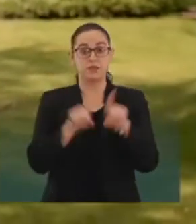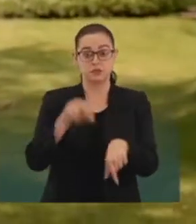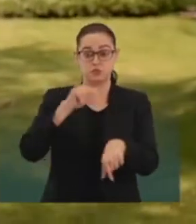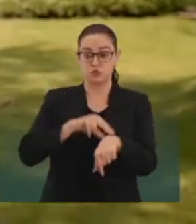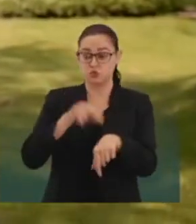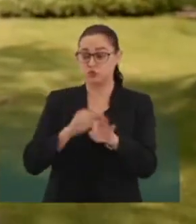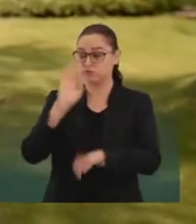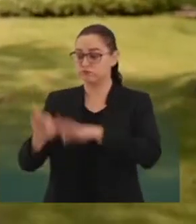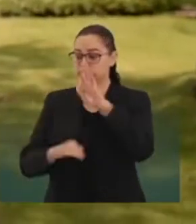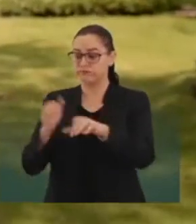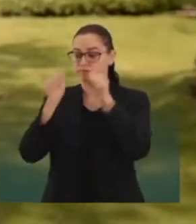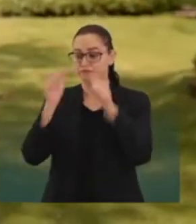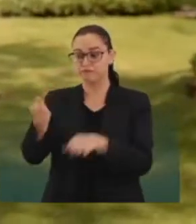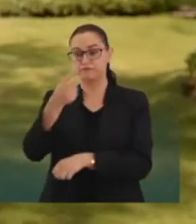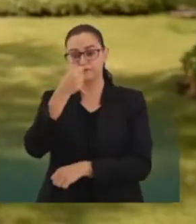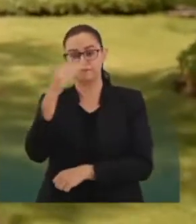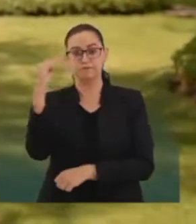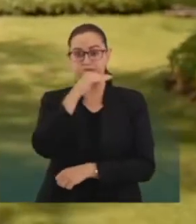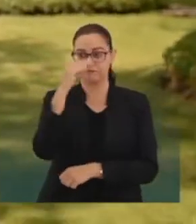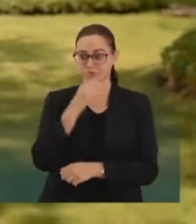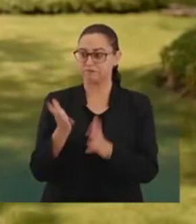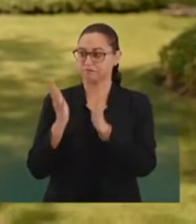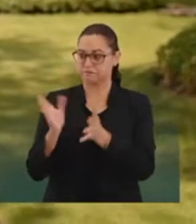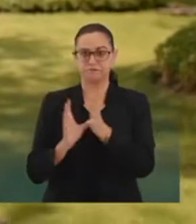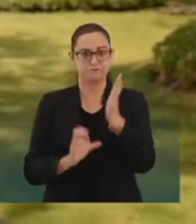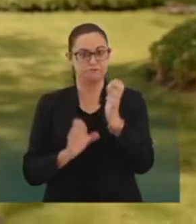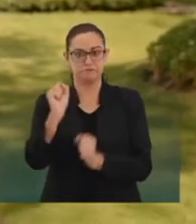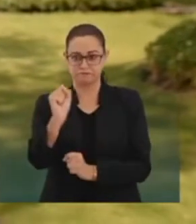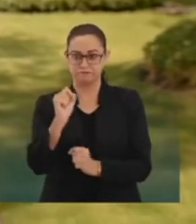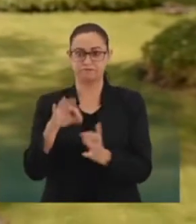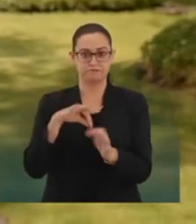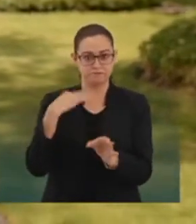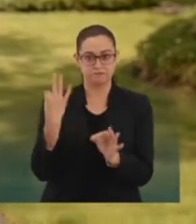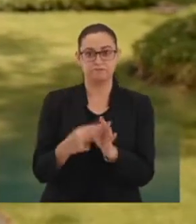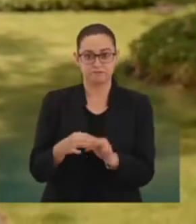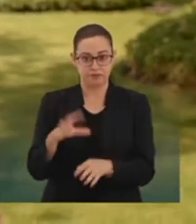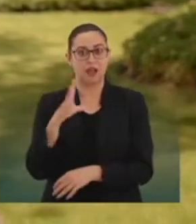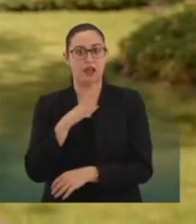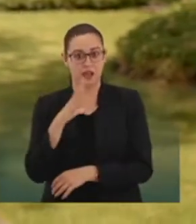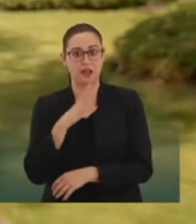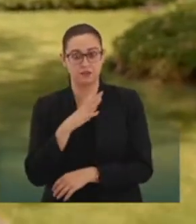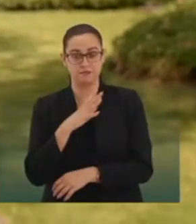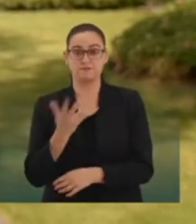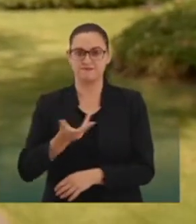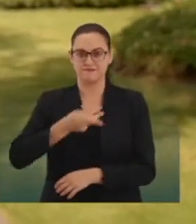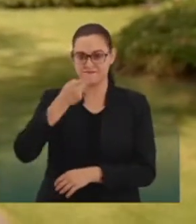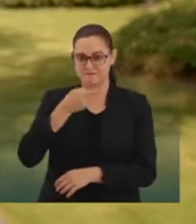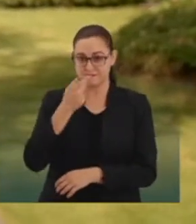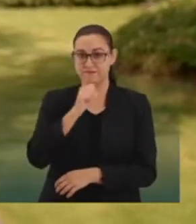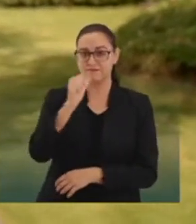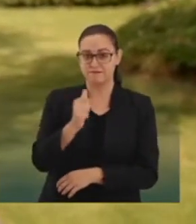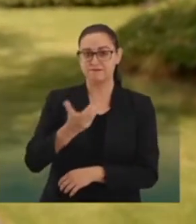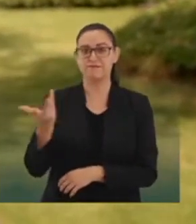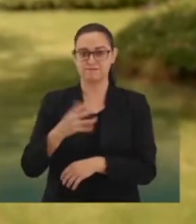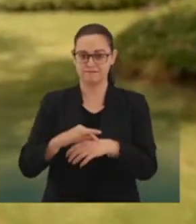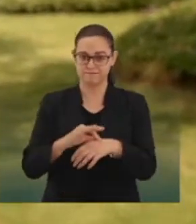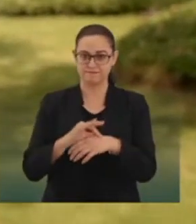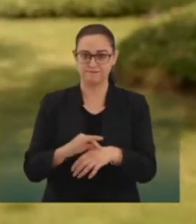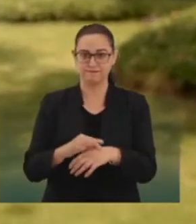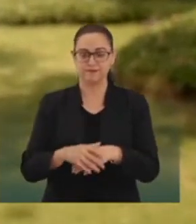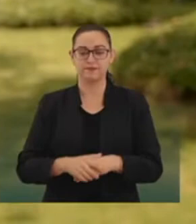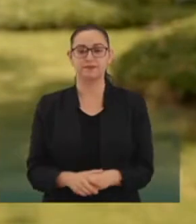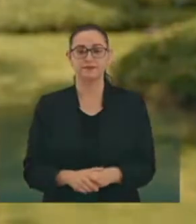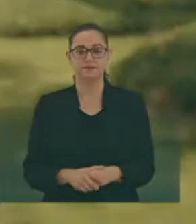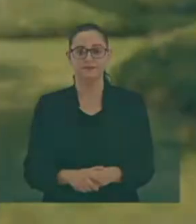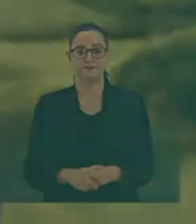médica, los medicamentos gratuitos, ya son derechos constitucionales, son una realidad, hechos, no